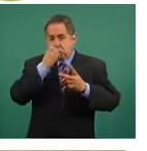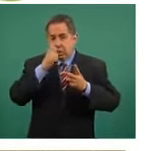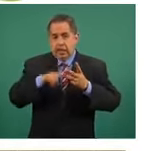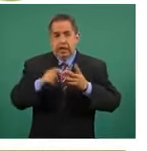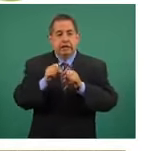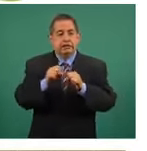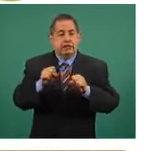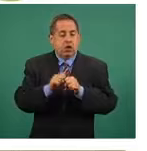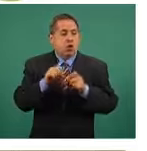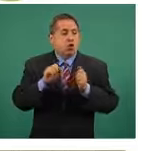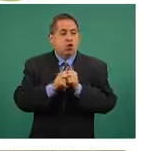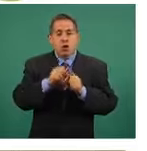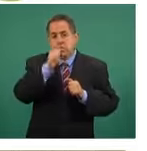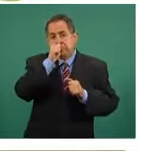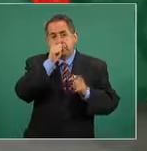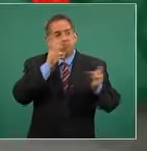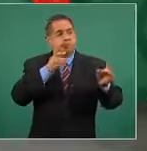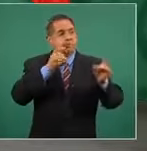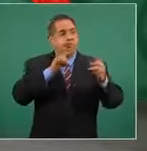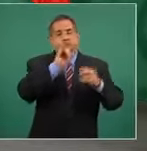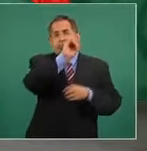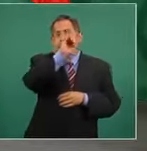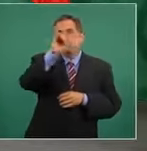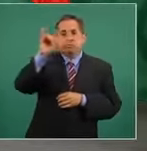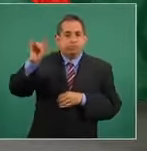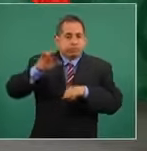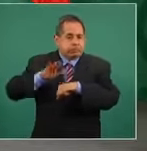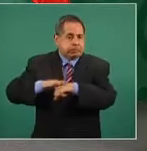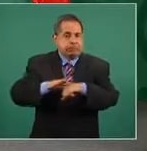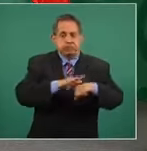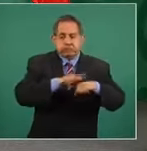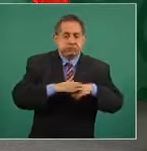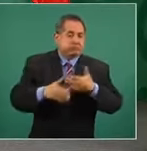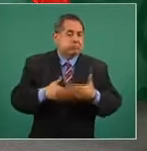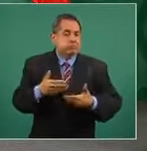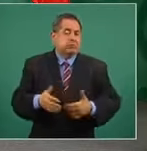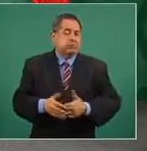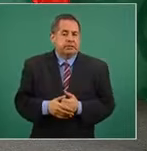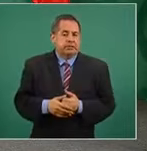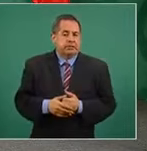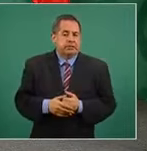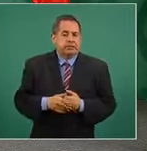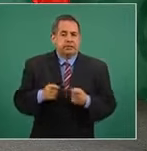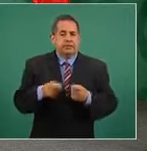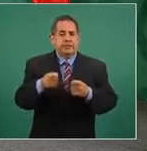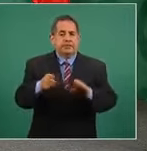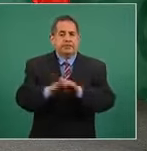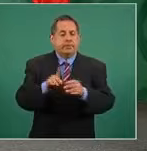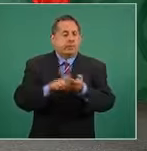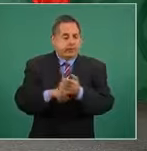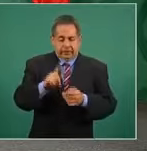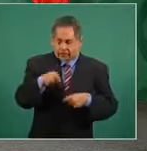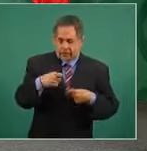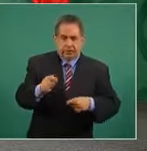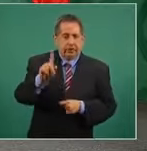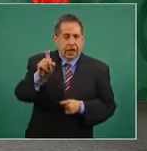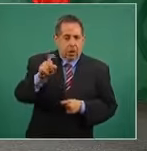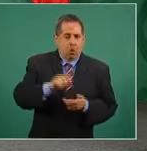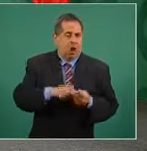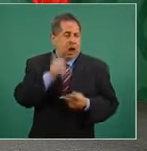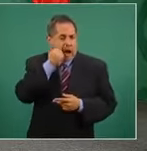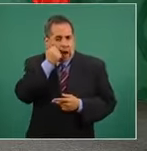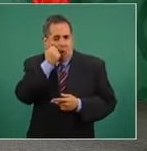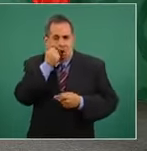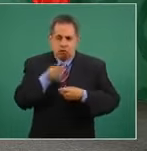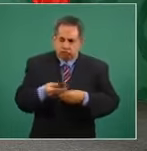salón de clases, así como a hacer todas las señalizaciones. Van a garantizar el acceso de agua y jabón para toda